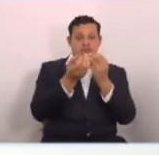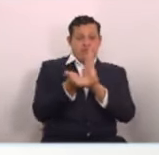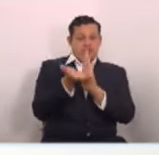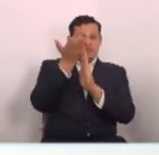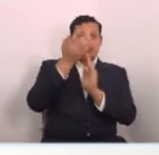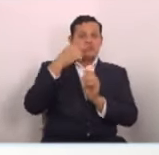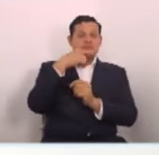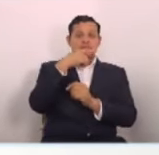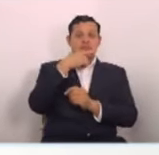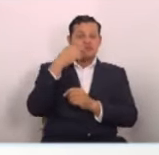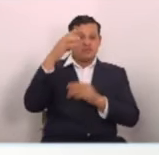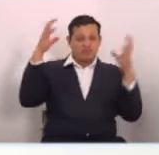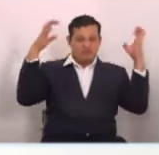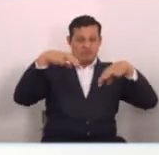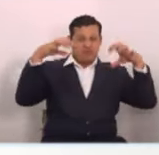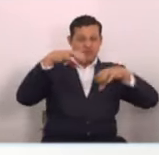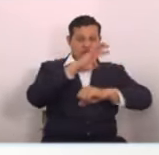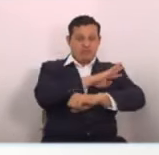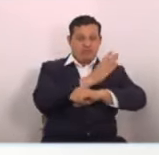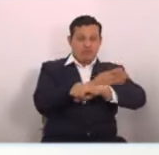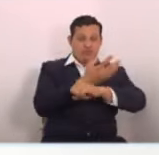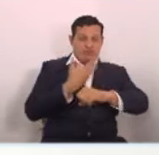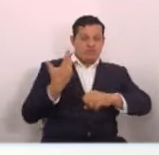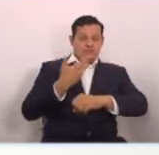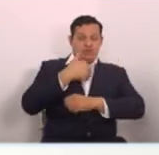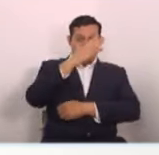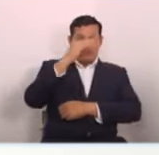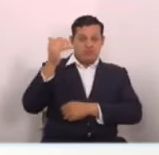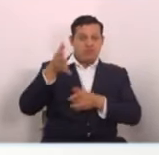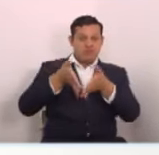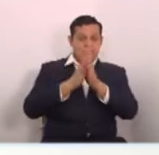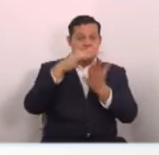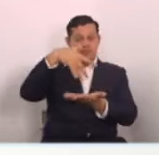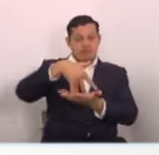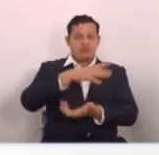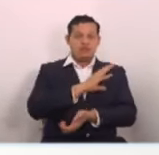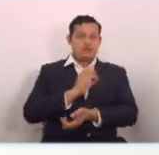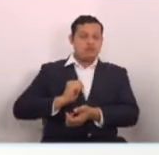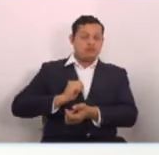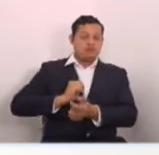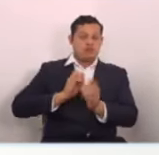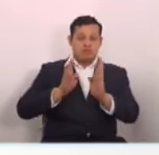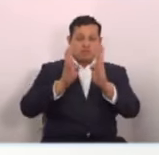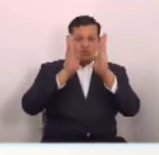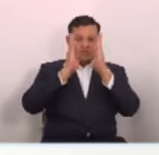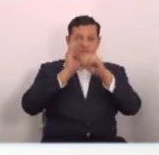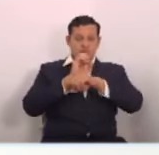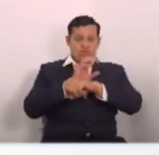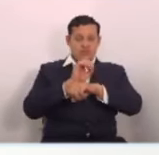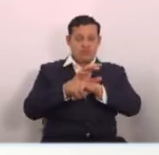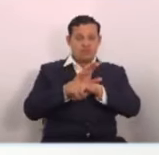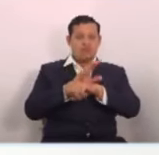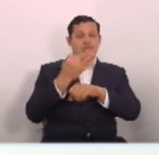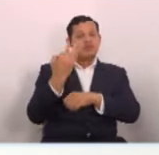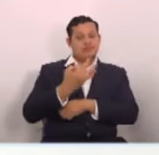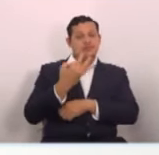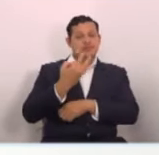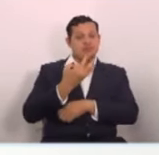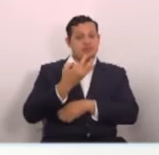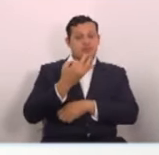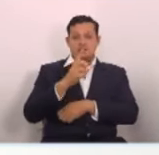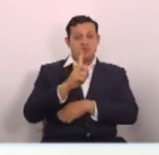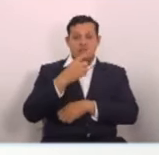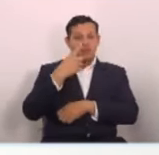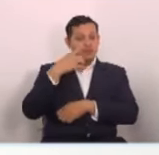roja por fuertes lluvias en todo el territorio nacional. Pedimos a la población salvadoreña tomar todas las precauciones necesarias y no